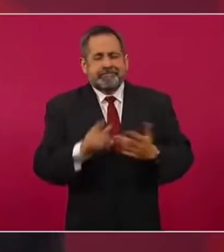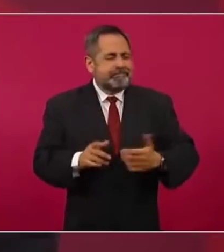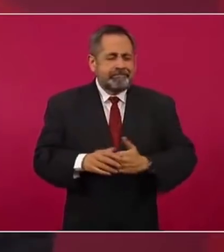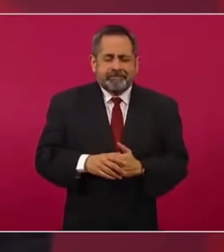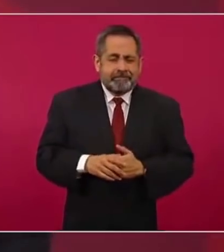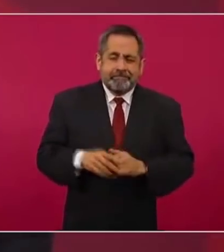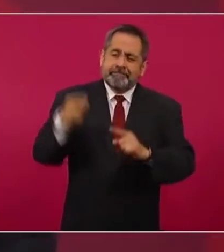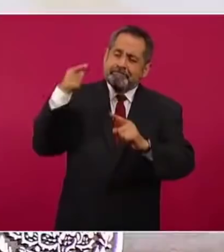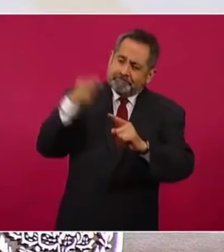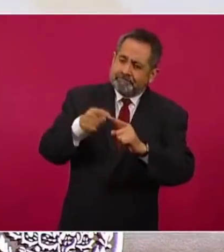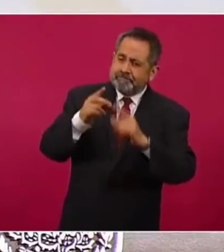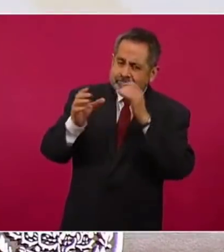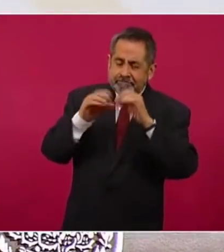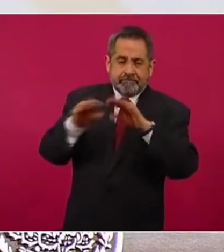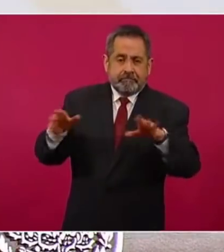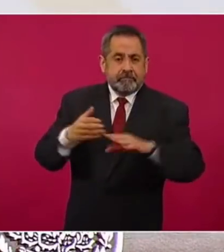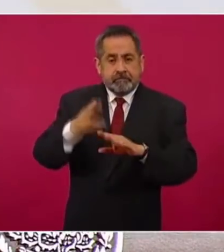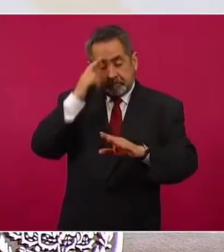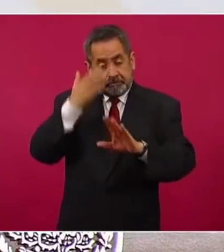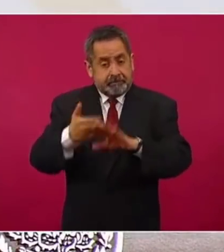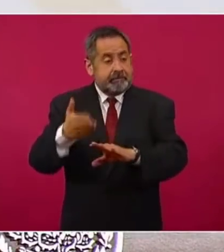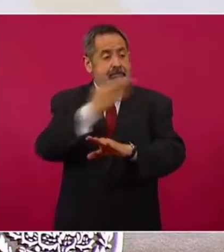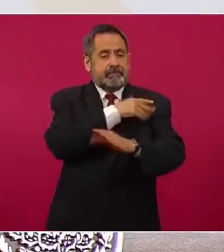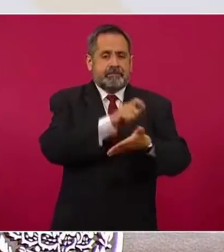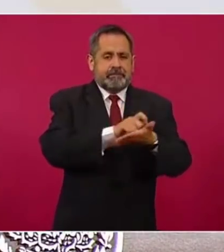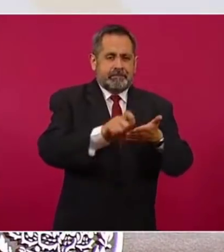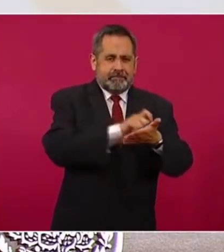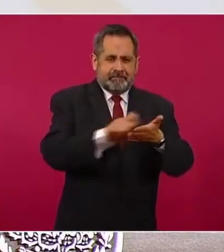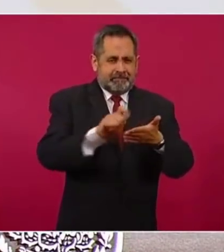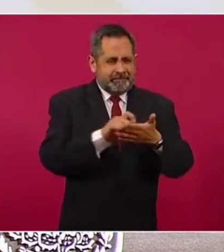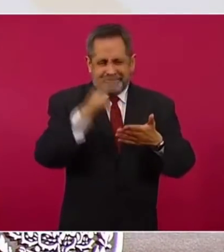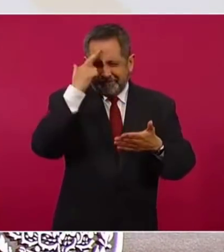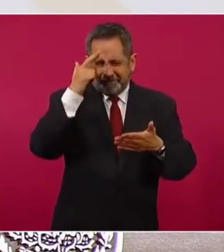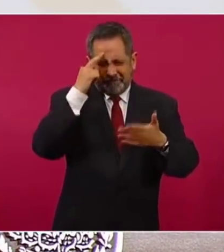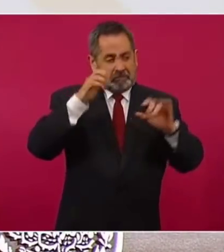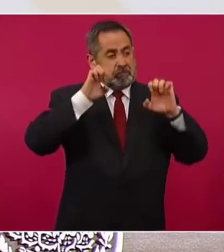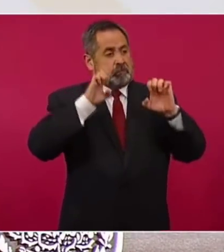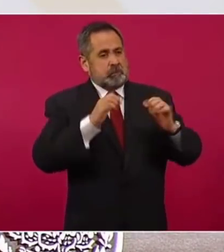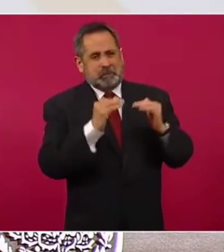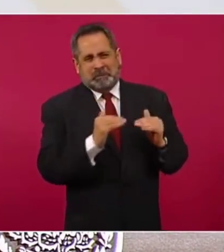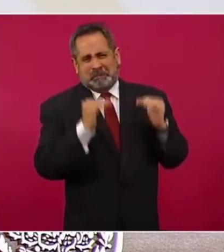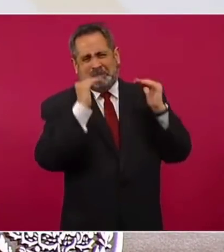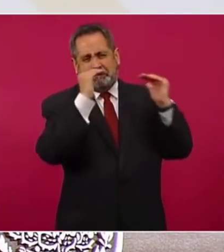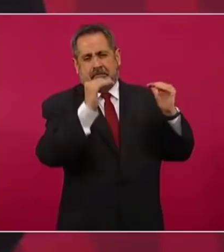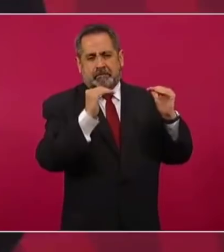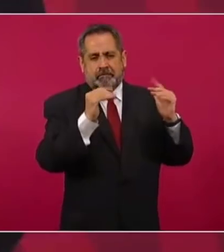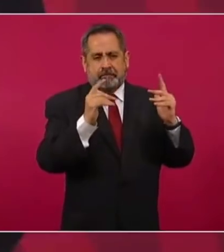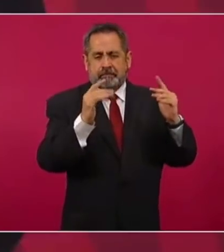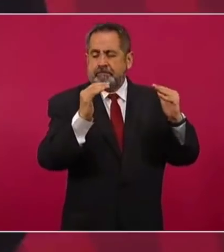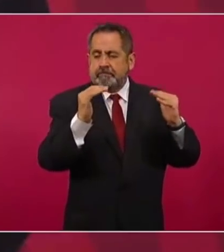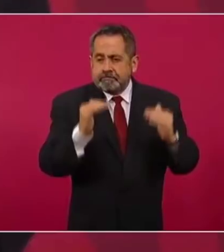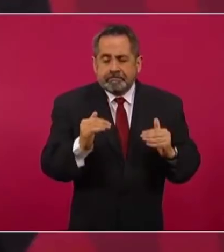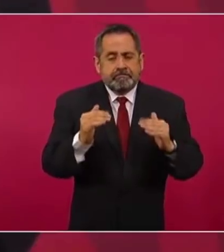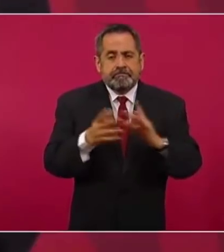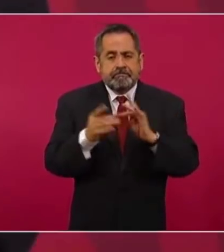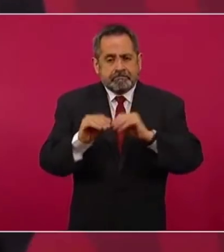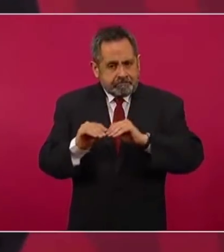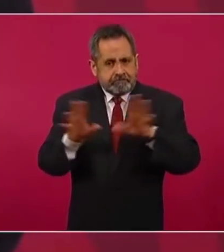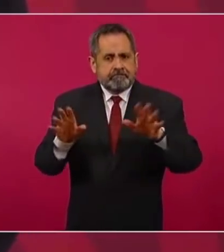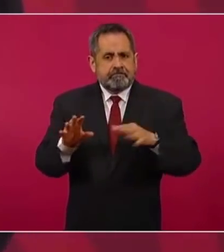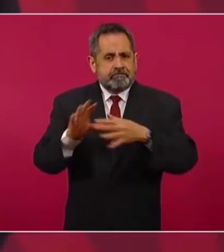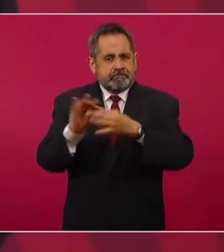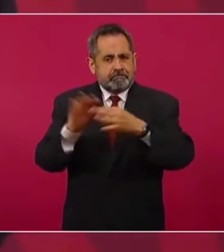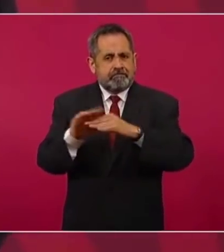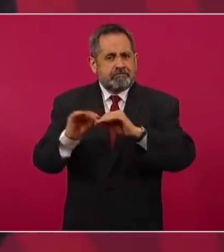Por eso, cuando se escribía antes, se decía, bájale. No, no es bájale, es súbele,